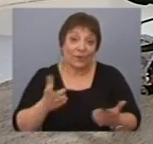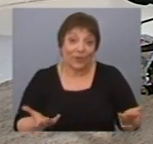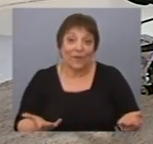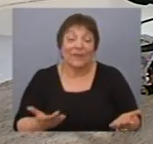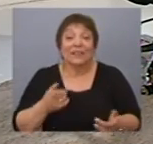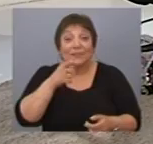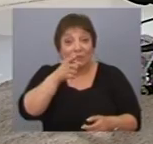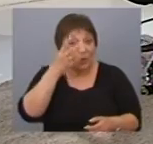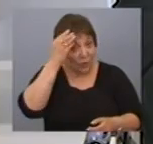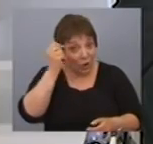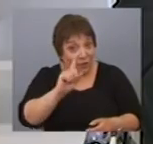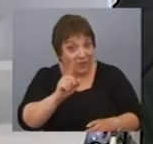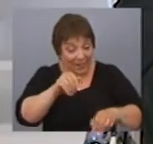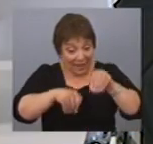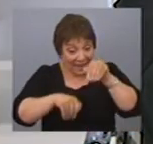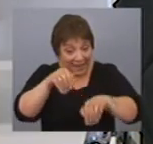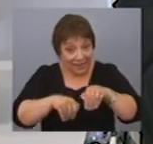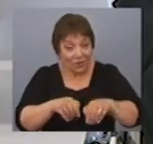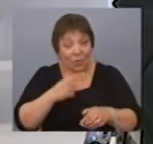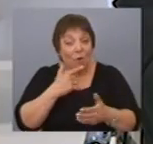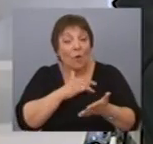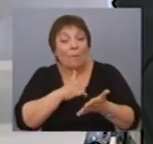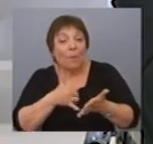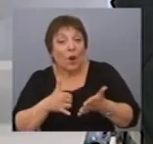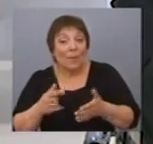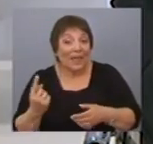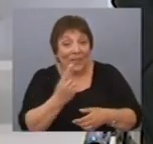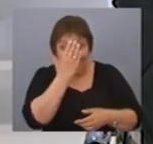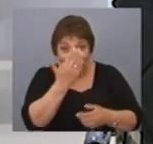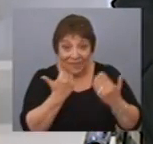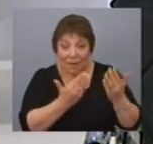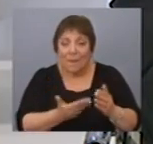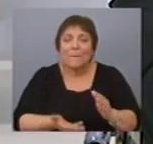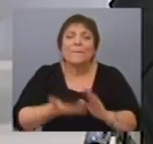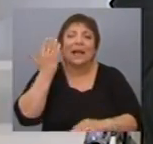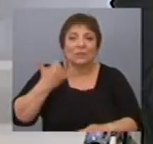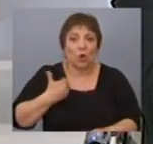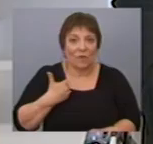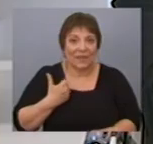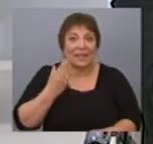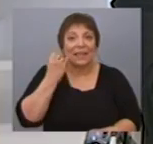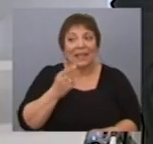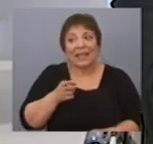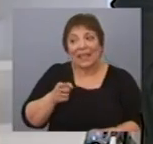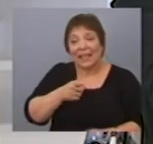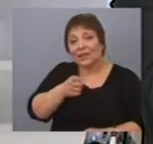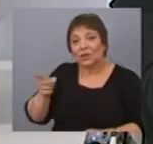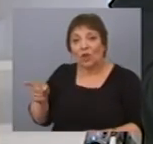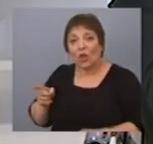del Frente Amplio, que eran electores promedialmente mucho más jóvenes que los electores de los partidos tradicionales,